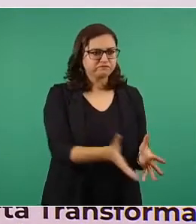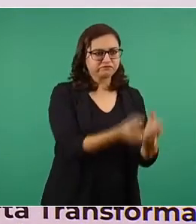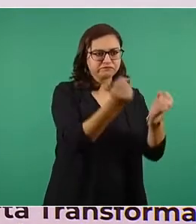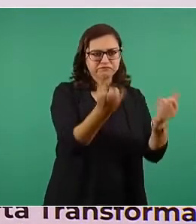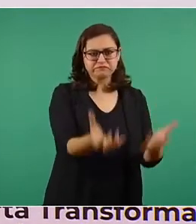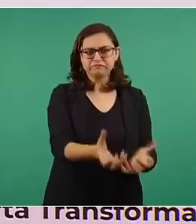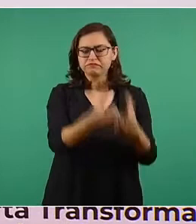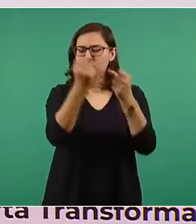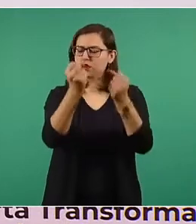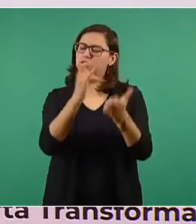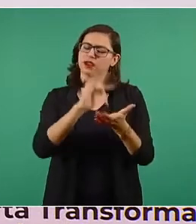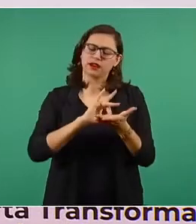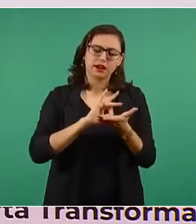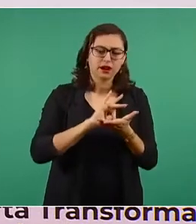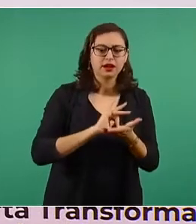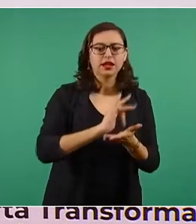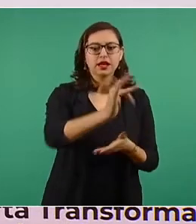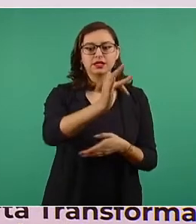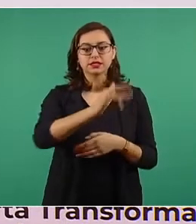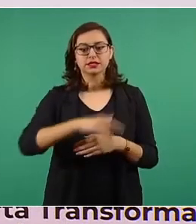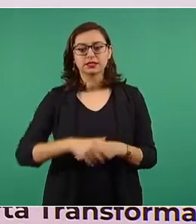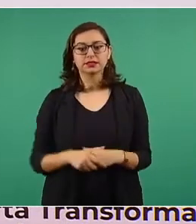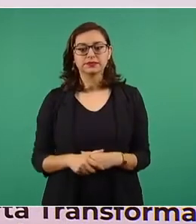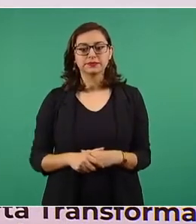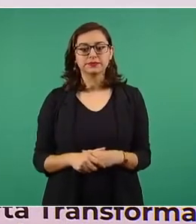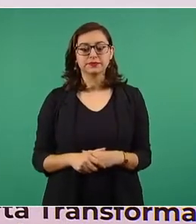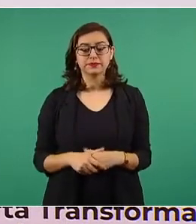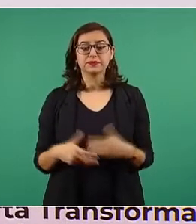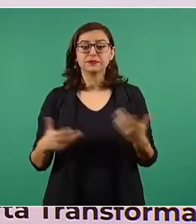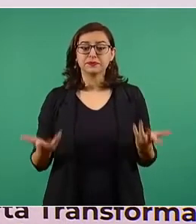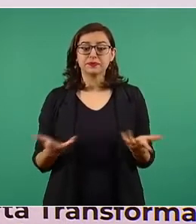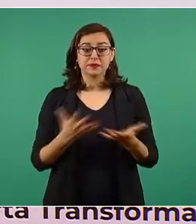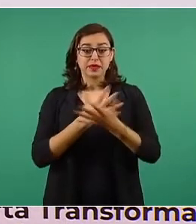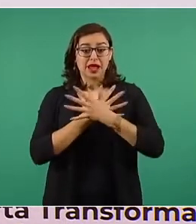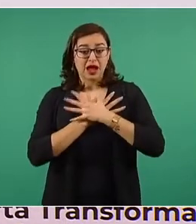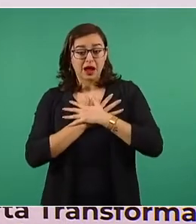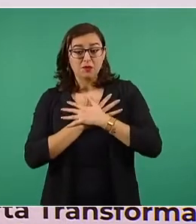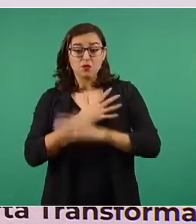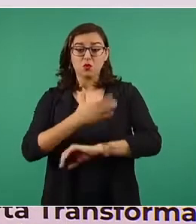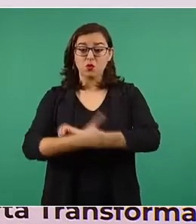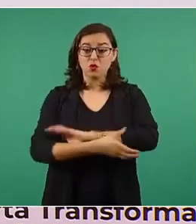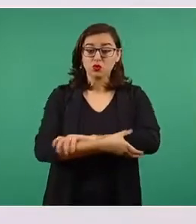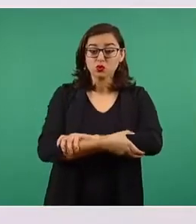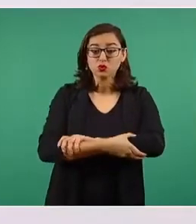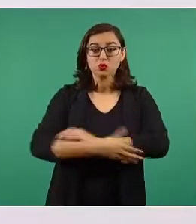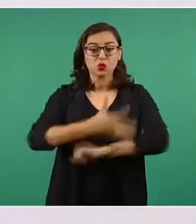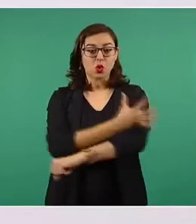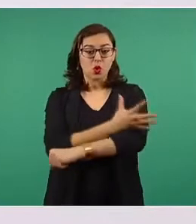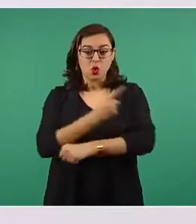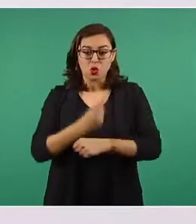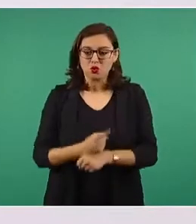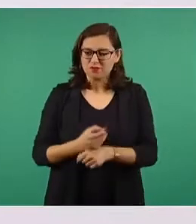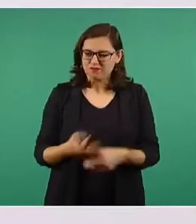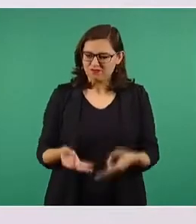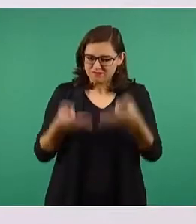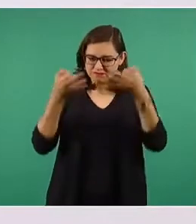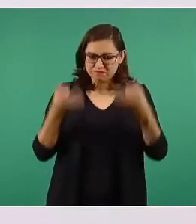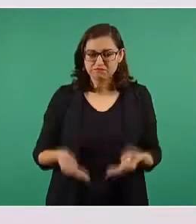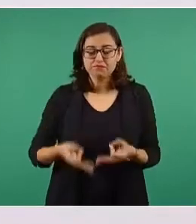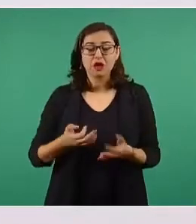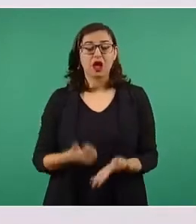Todos estos gestos de amor y solidaridad verdadera han ayudado a sobrellevar